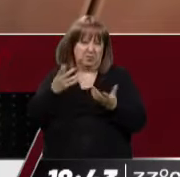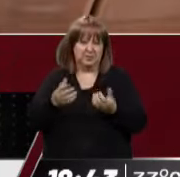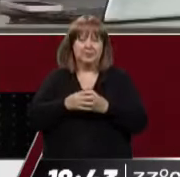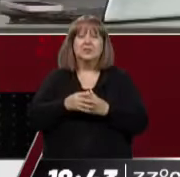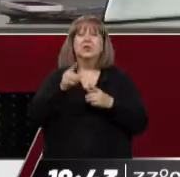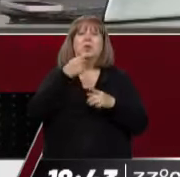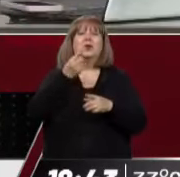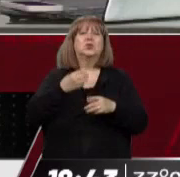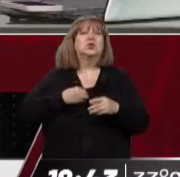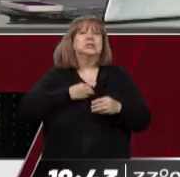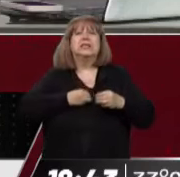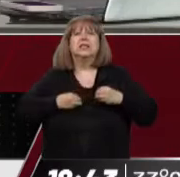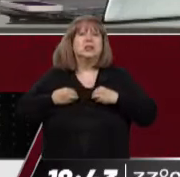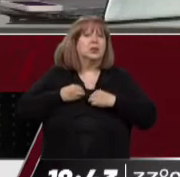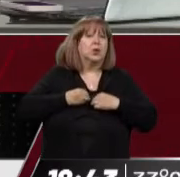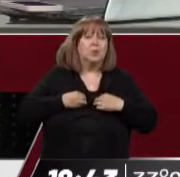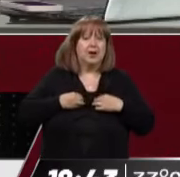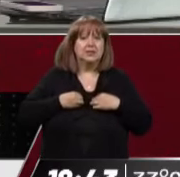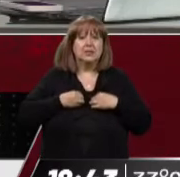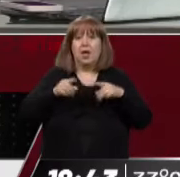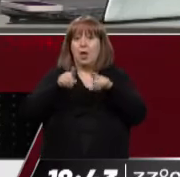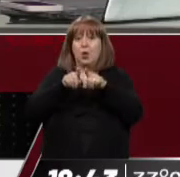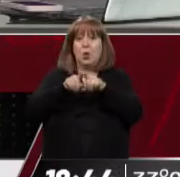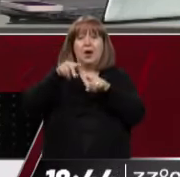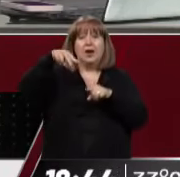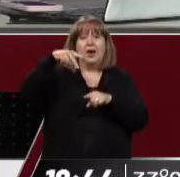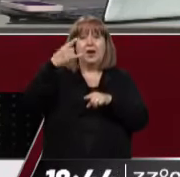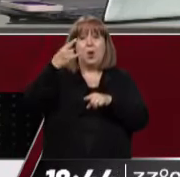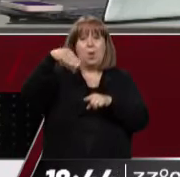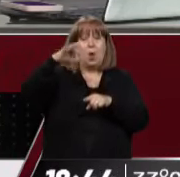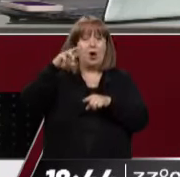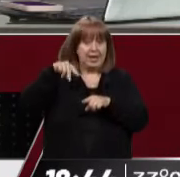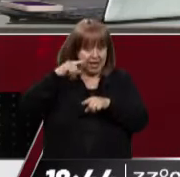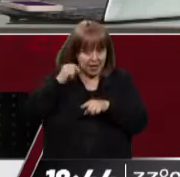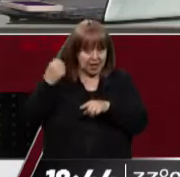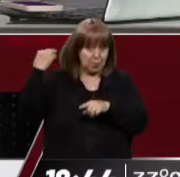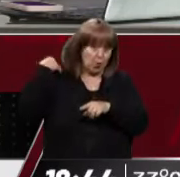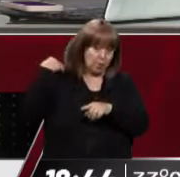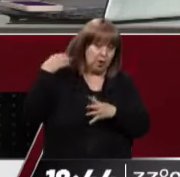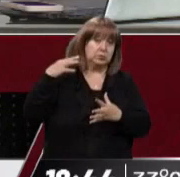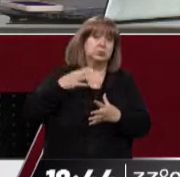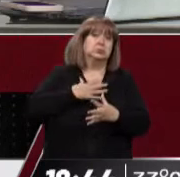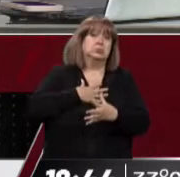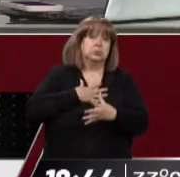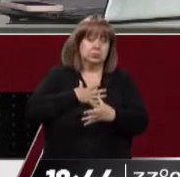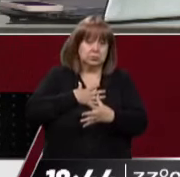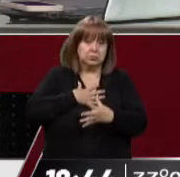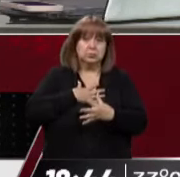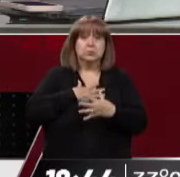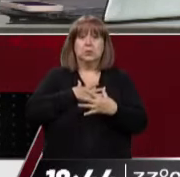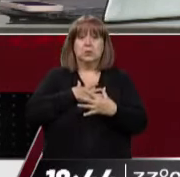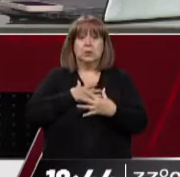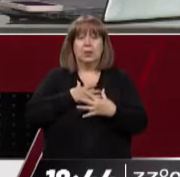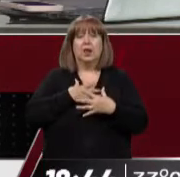los síntomas, pero igualmente los síntomas pueden ser de una neumonía o también de otras enfermedades que pueden derivar de lo mismo. Es una neumonía, sea,